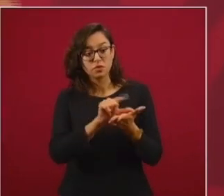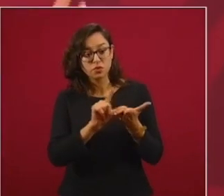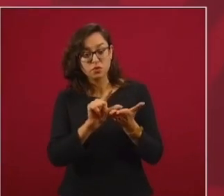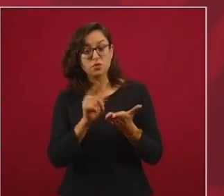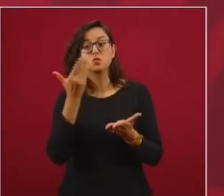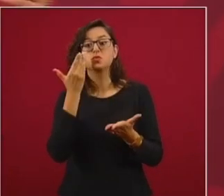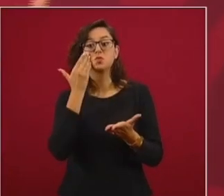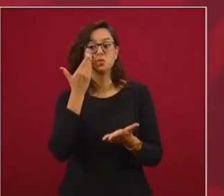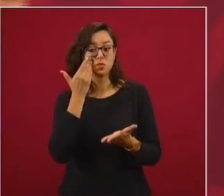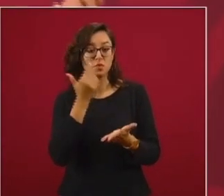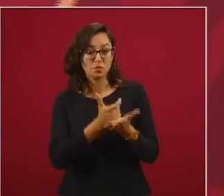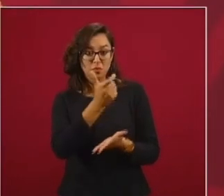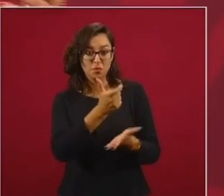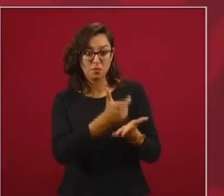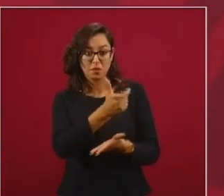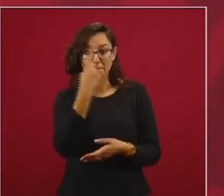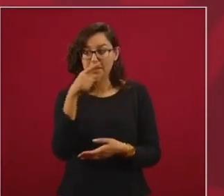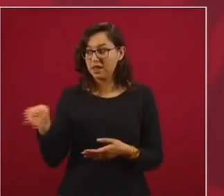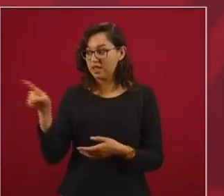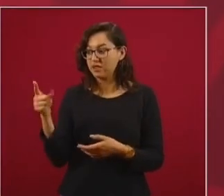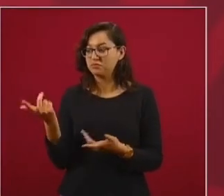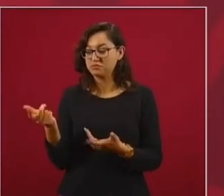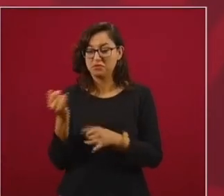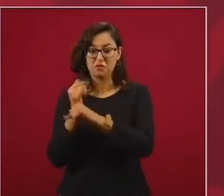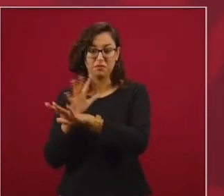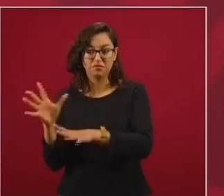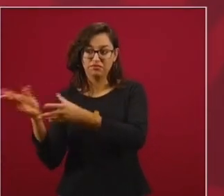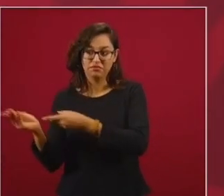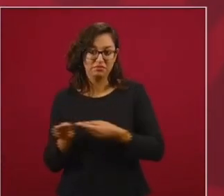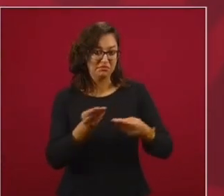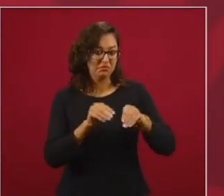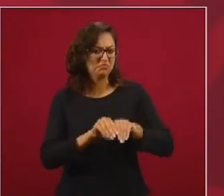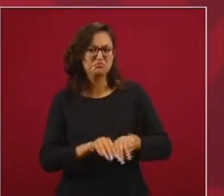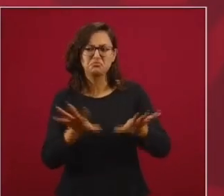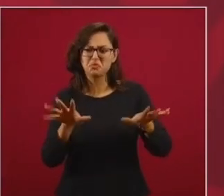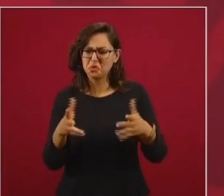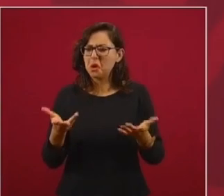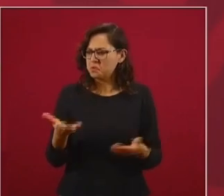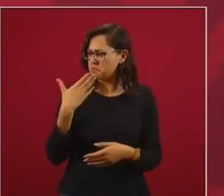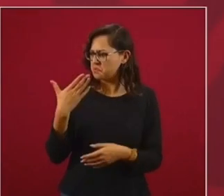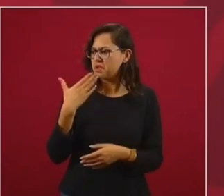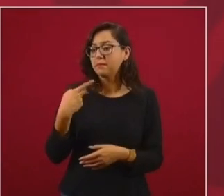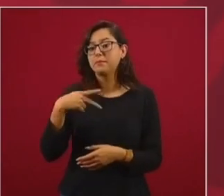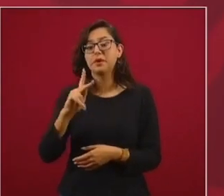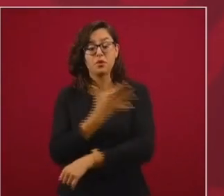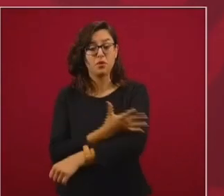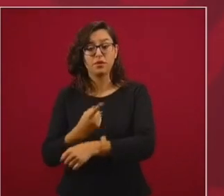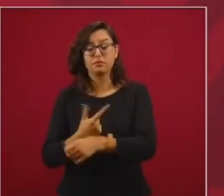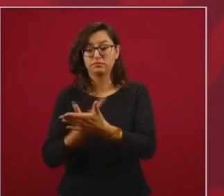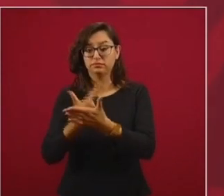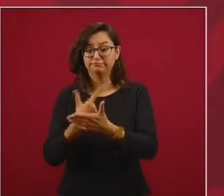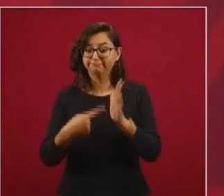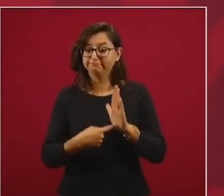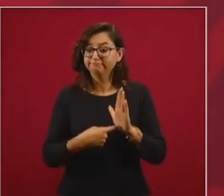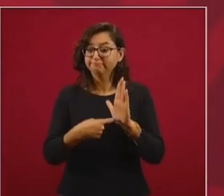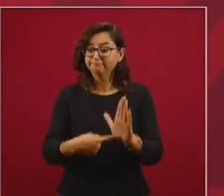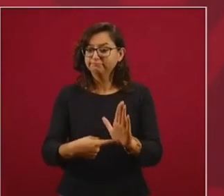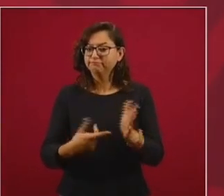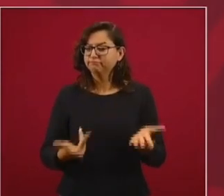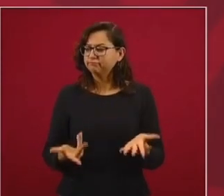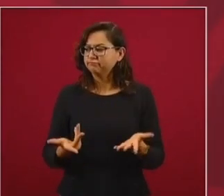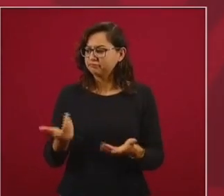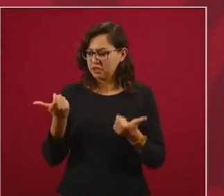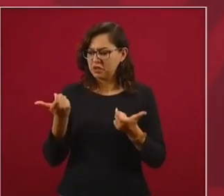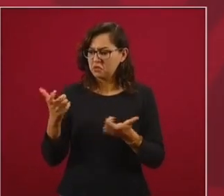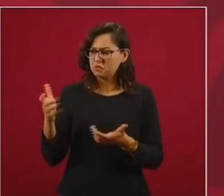difundir su programa, que todos podamos transparentar los ingresos que